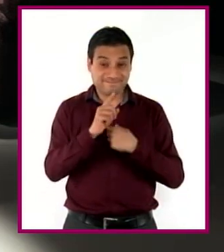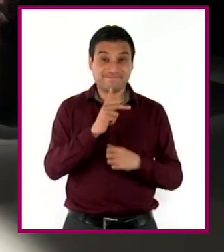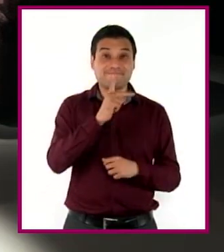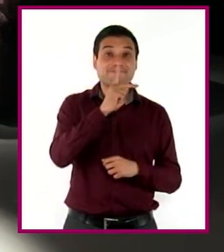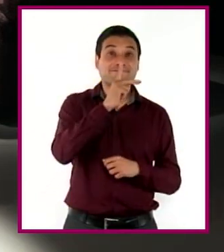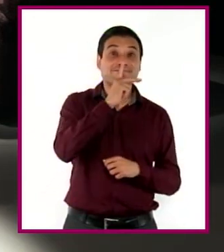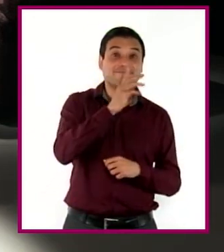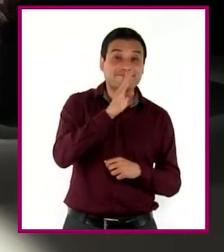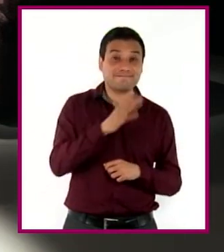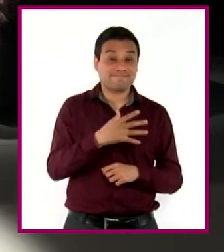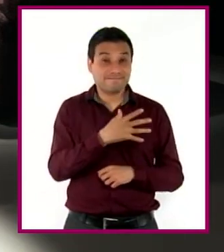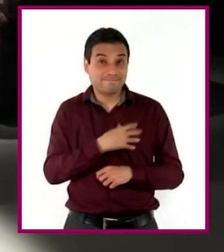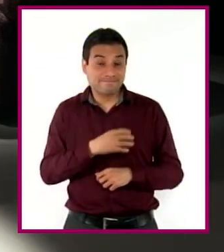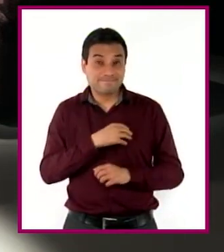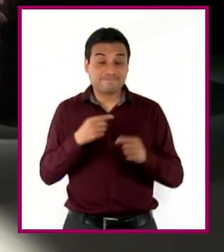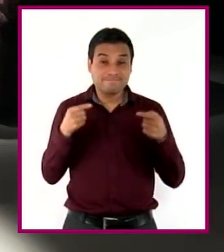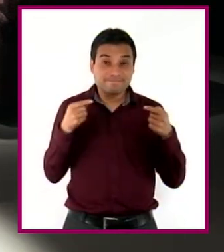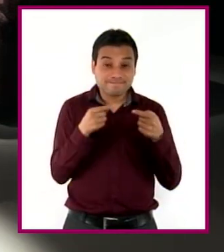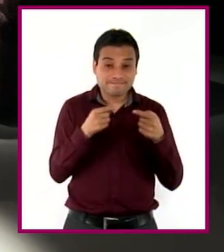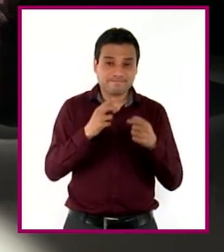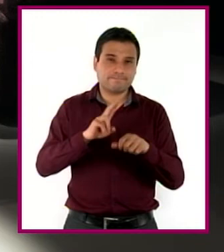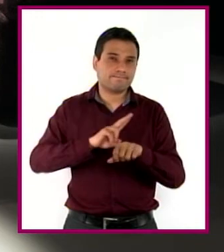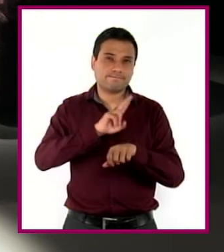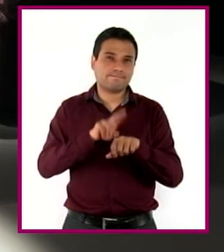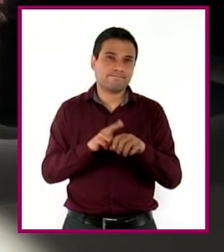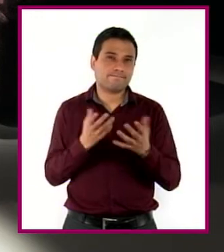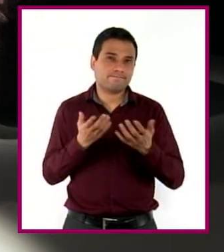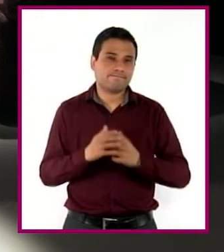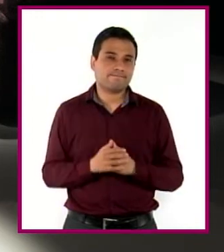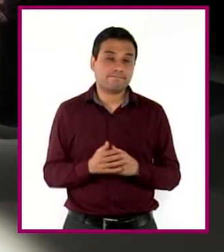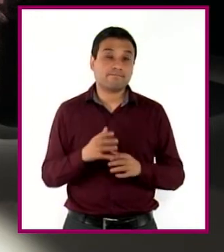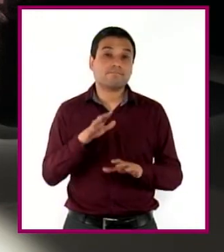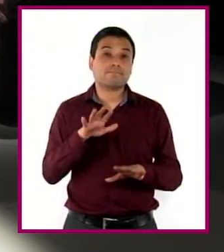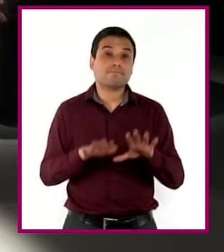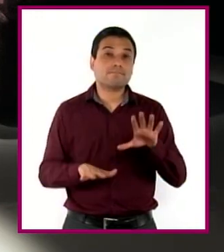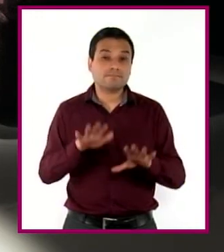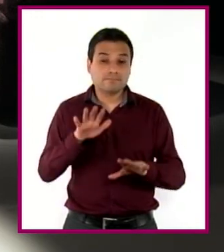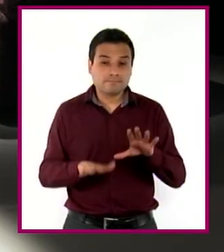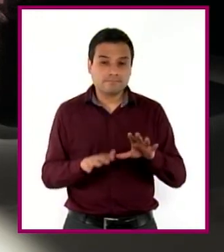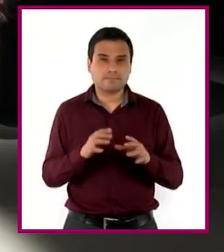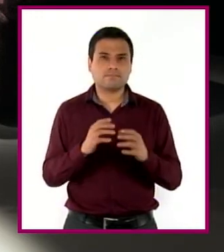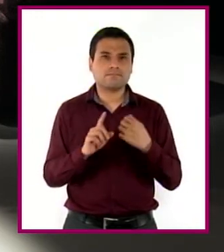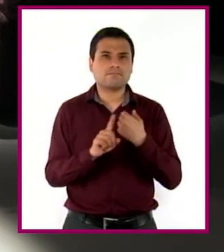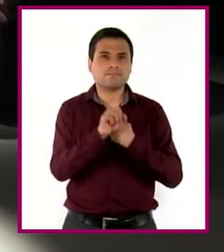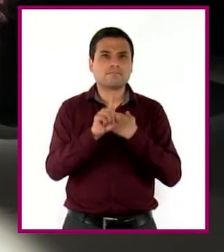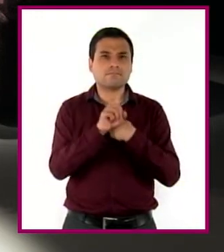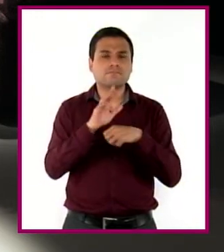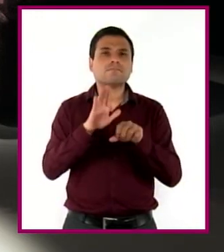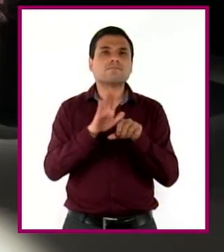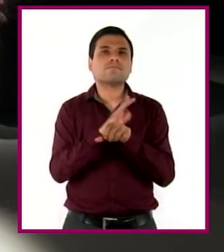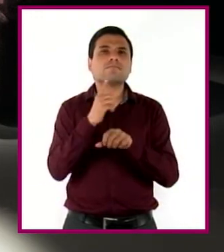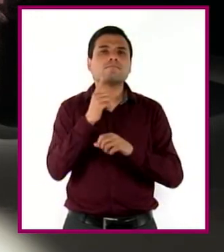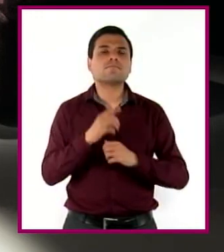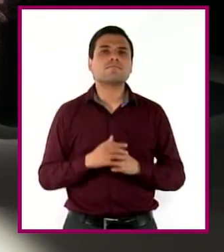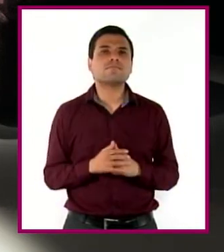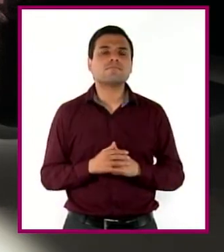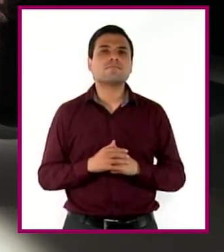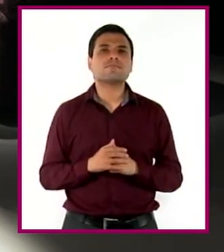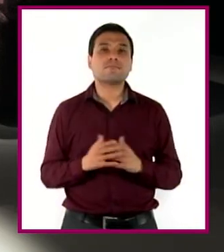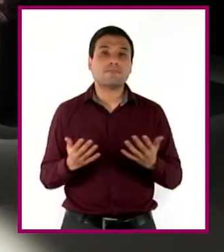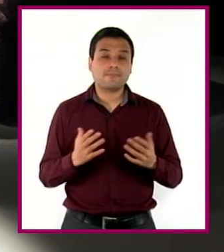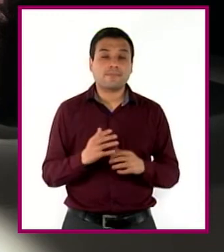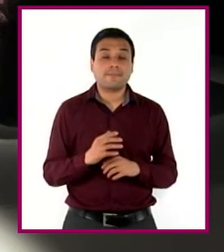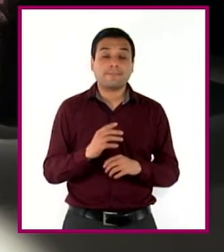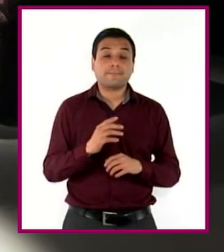no son poco frecuentes en la sociedad y muchas veces surgen de la idea de que son las instituciones las que